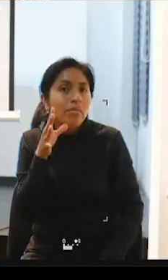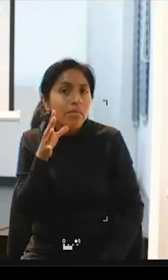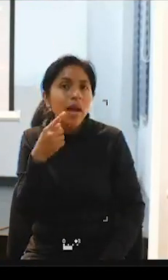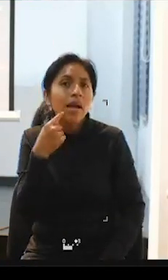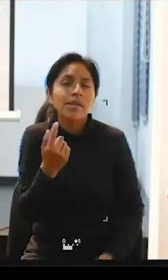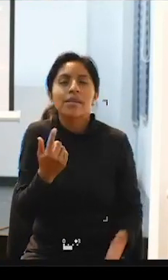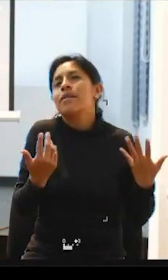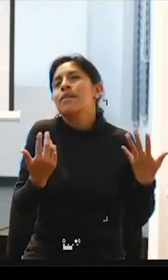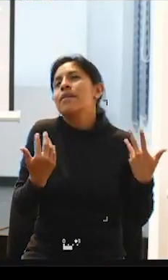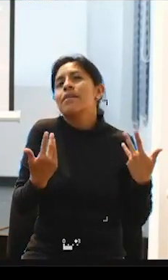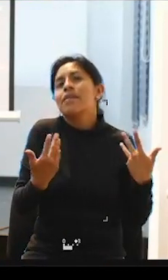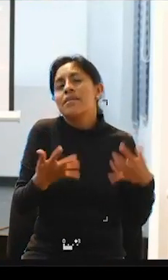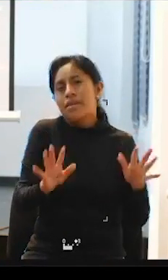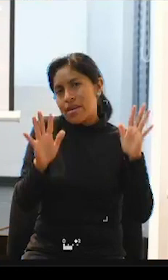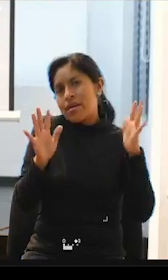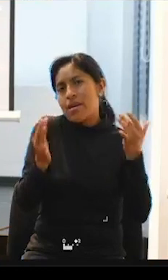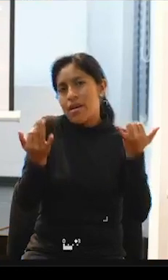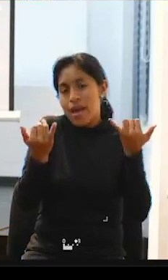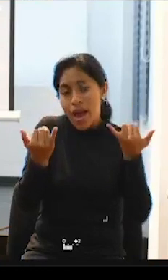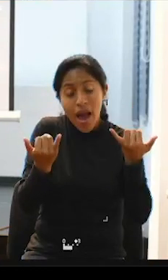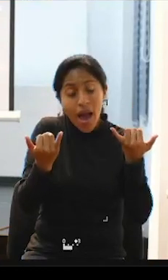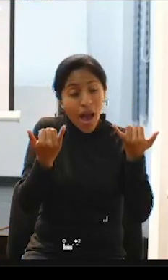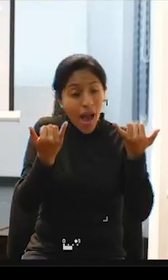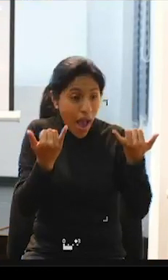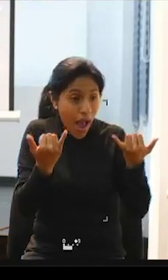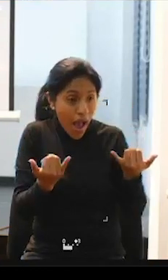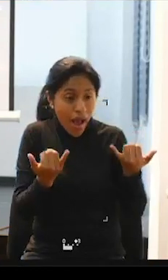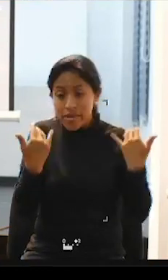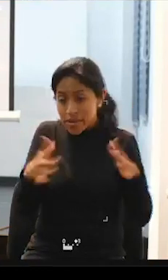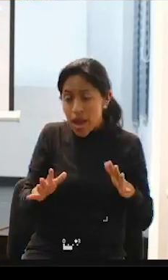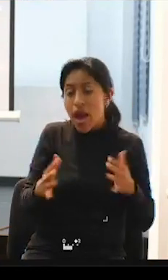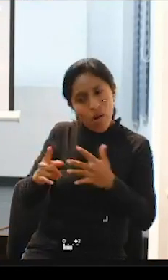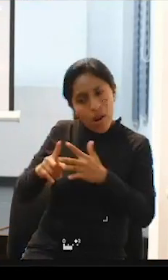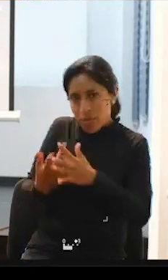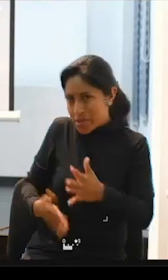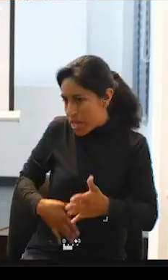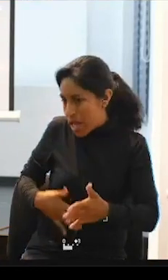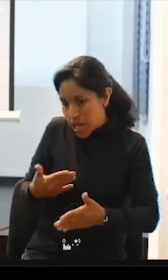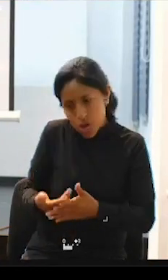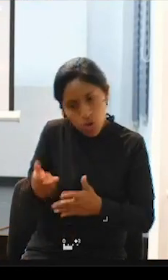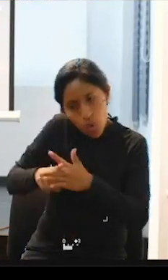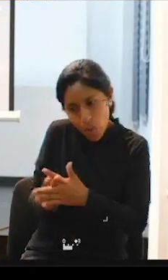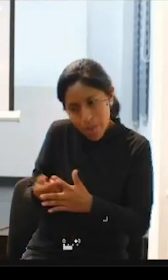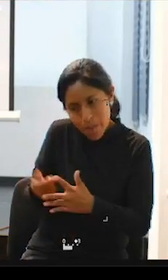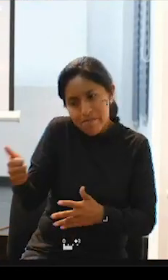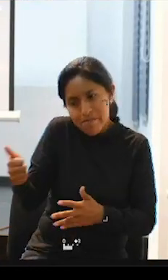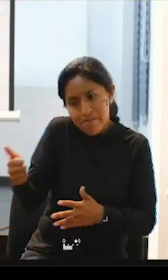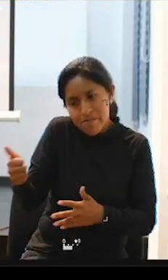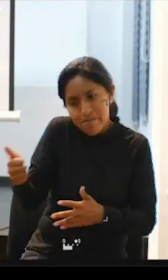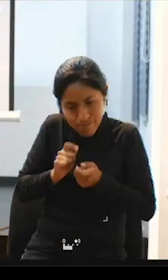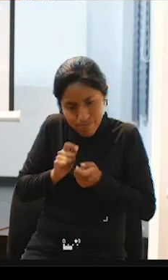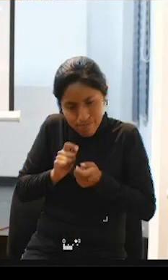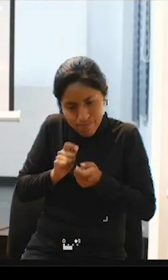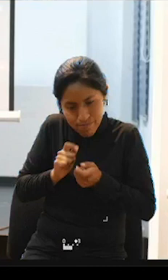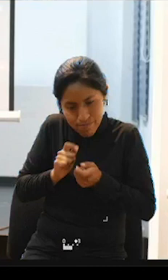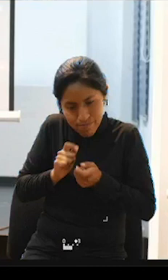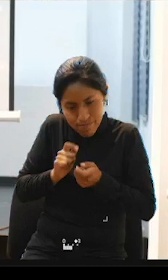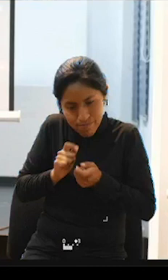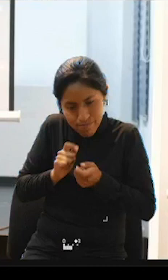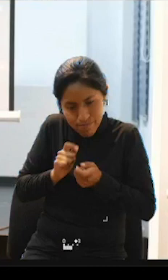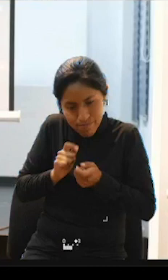ahora llega el momento de que mi hijo empiece a vestirse solo le pongo la asistencia personal y poquito a poco